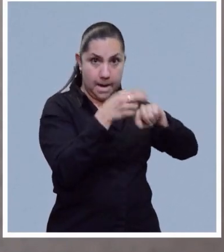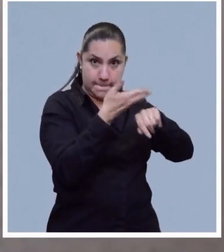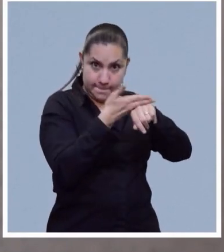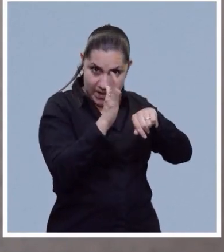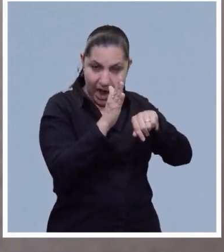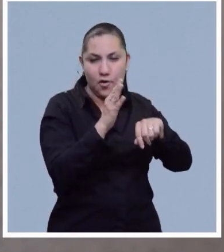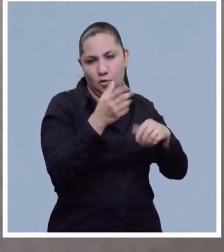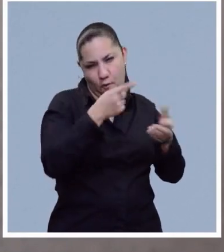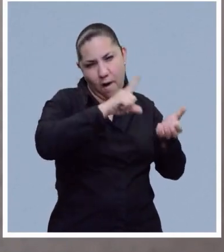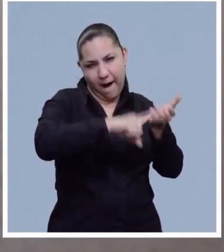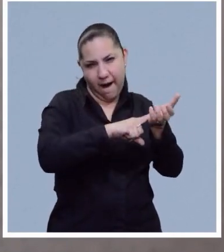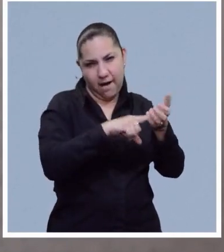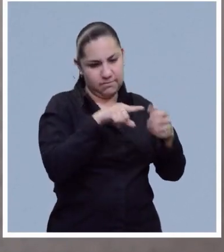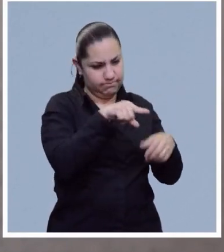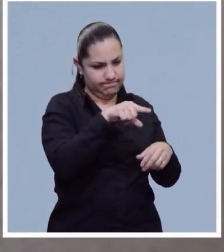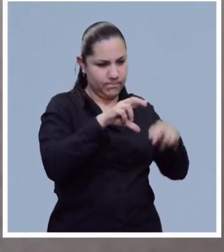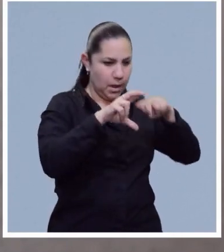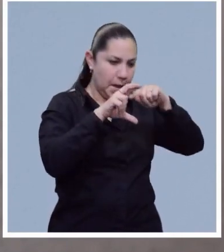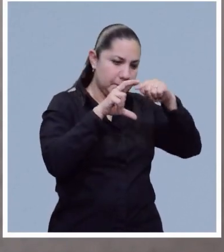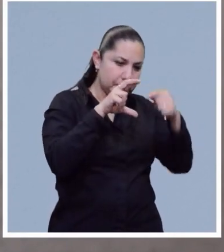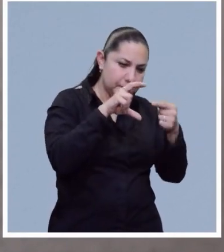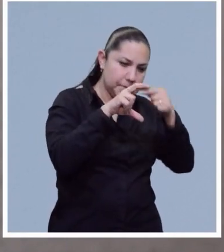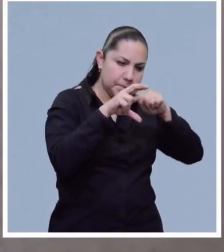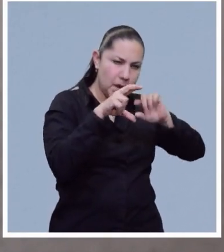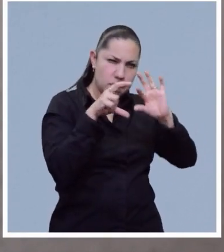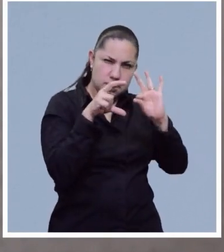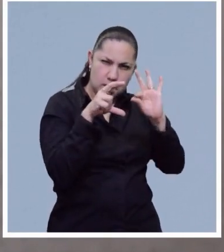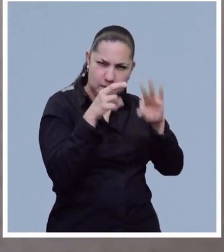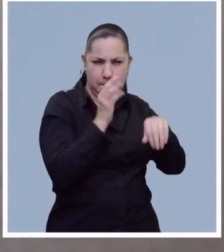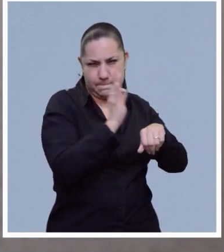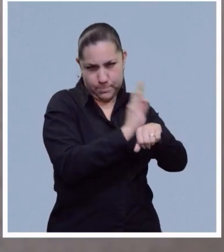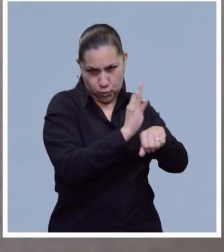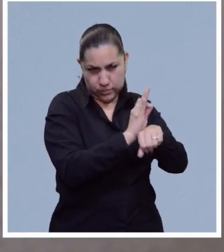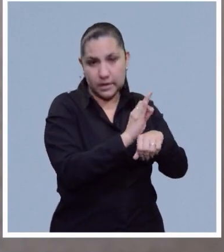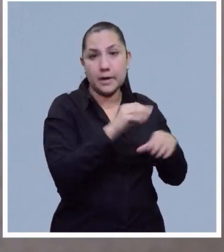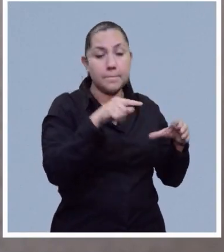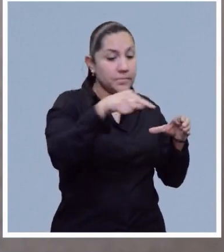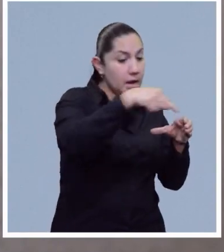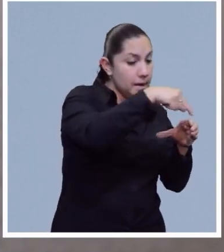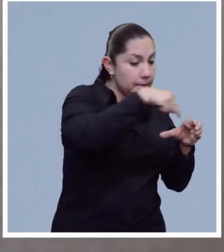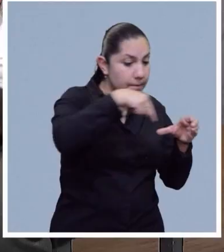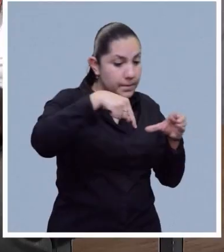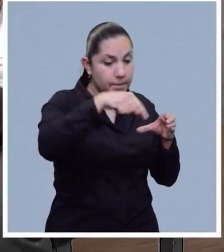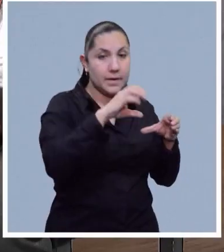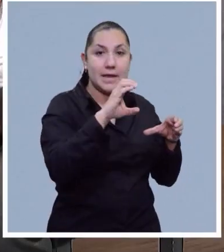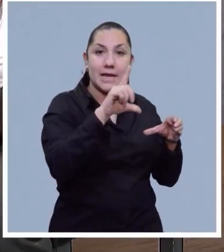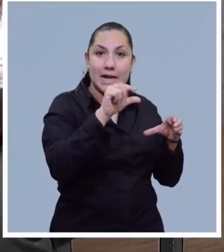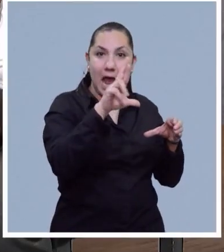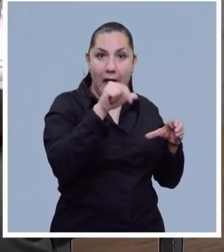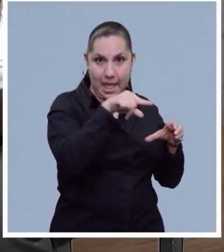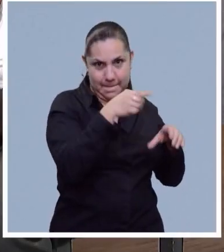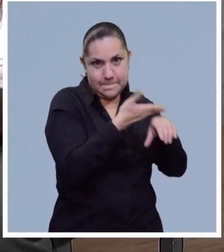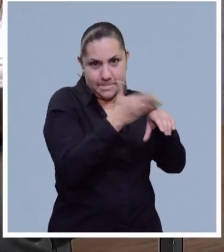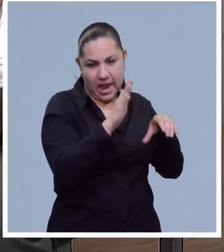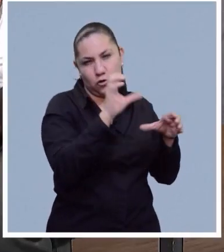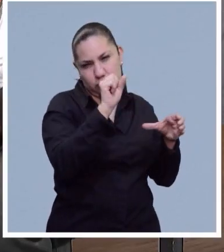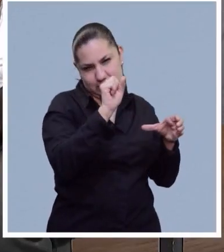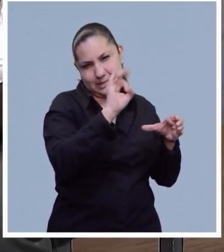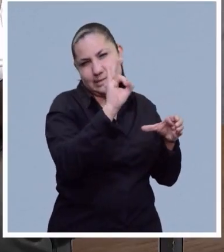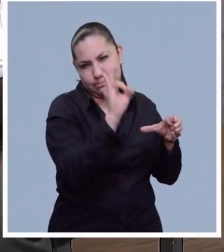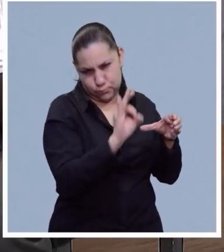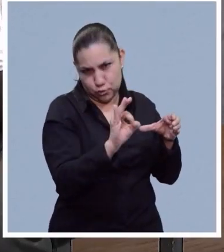Tiene una porción de clara, que es más o menos el 60% de un huevo es clara. Y en la clara,